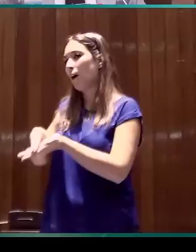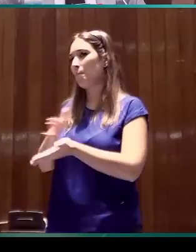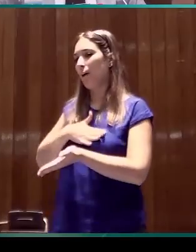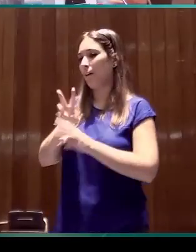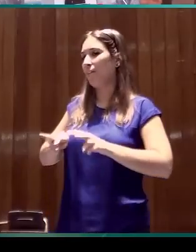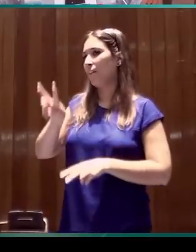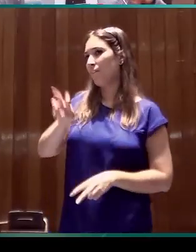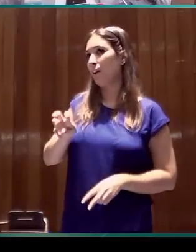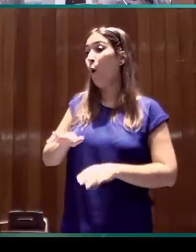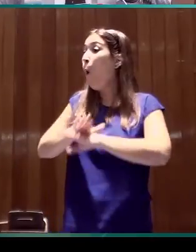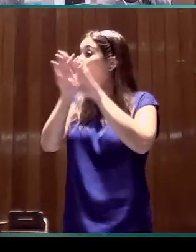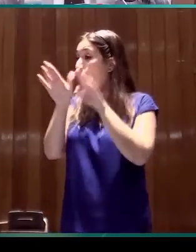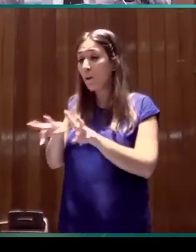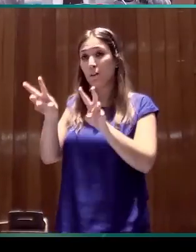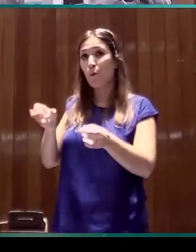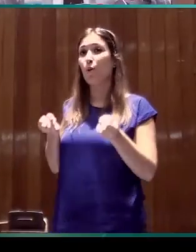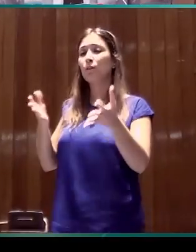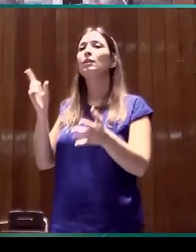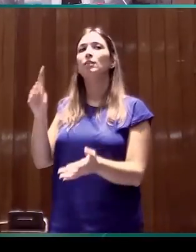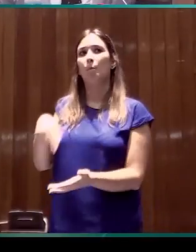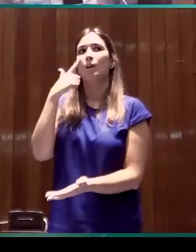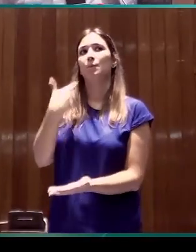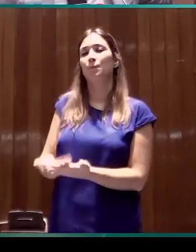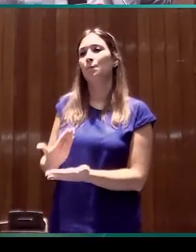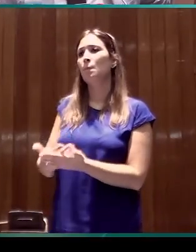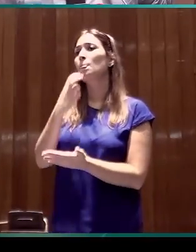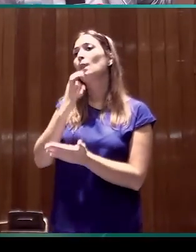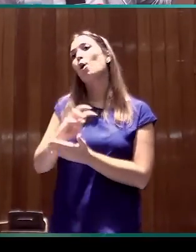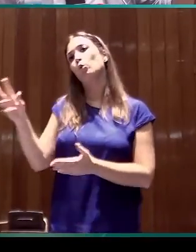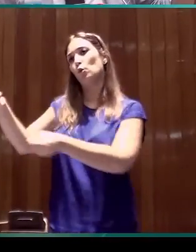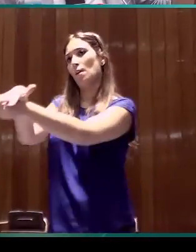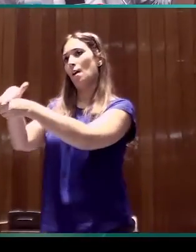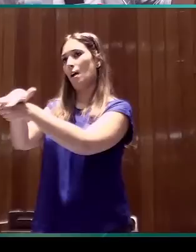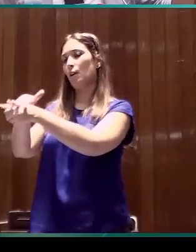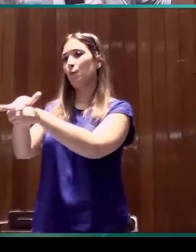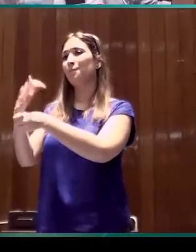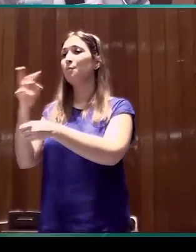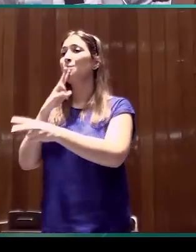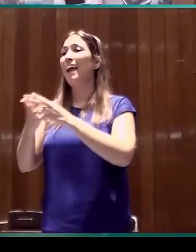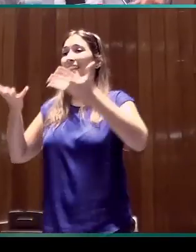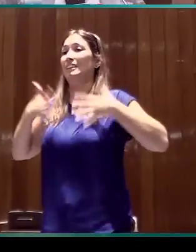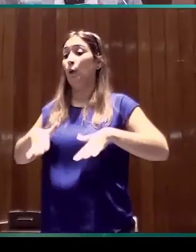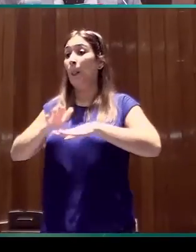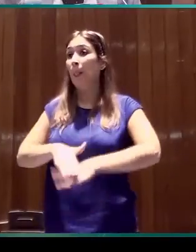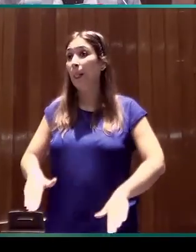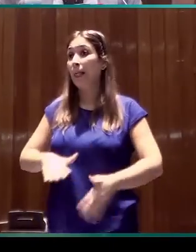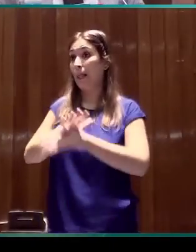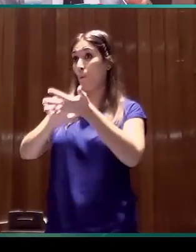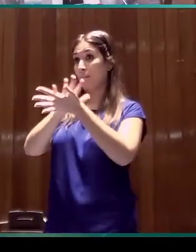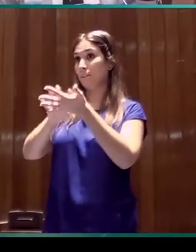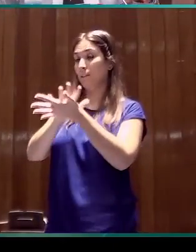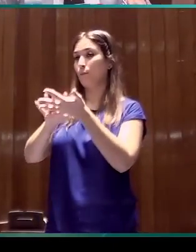en el que me enteraré es que existe también evidencia que viene de otro campo, que es el de la adquisición infantil de lengua de signos